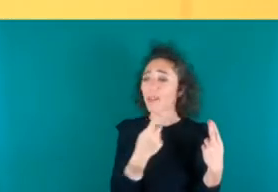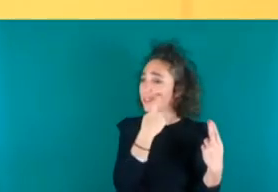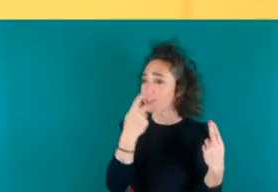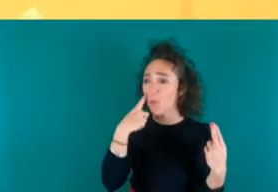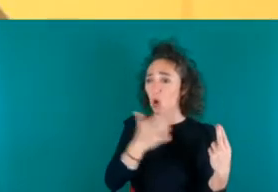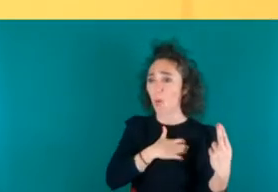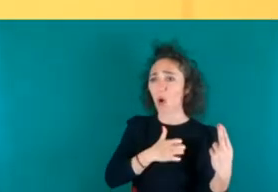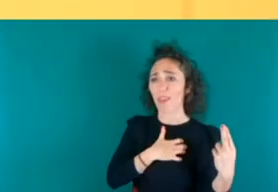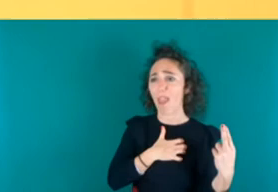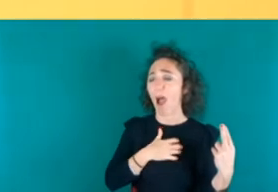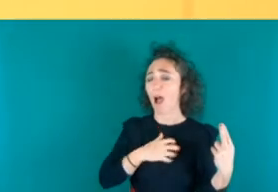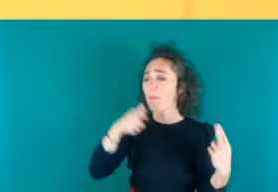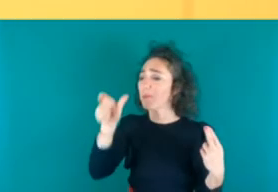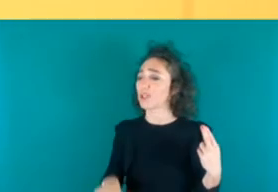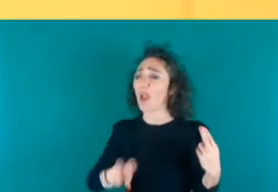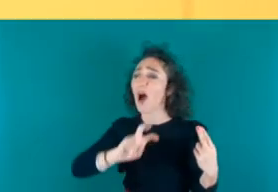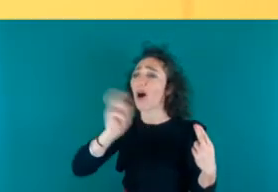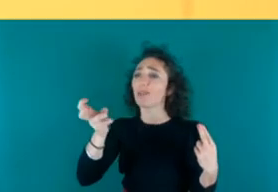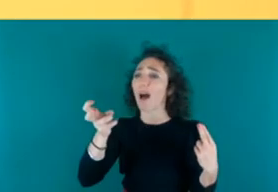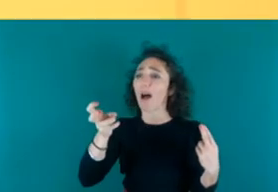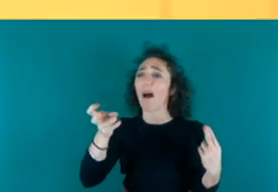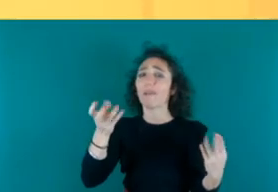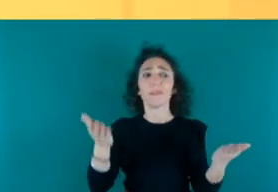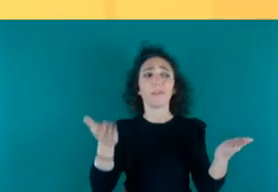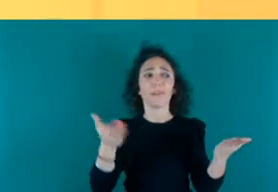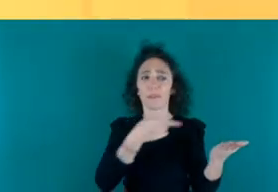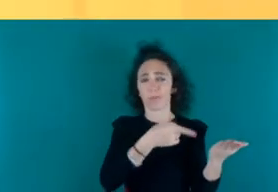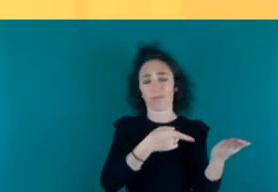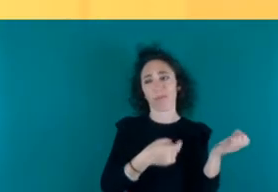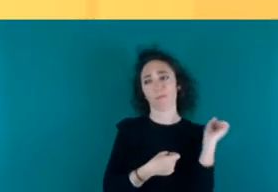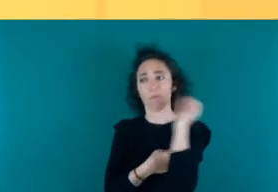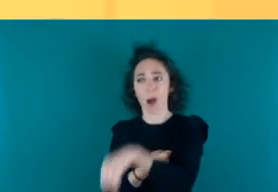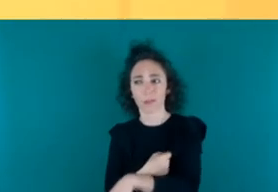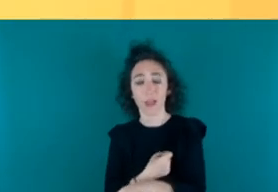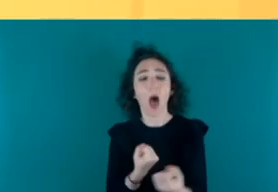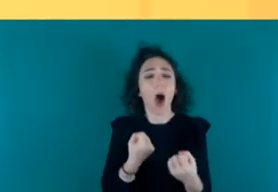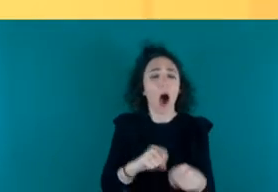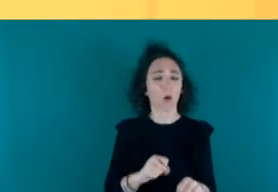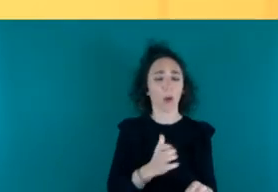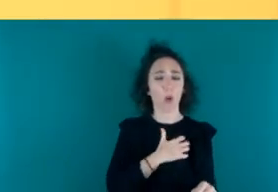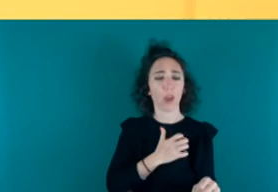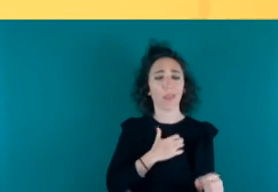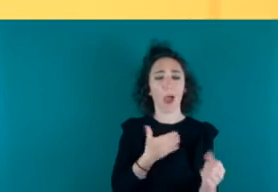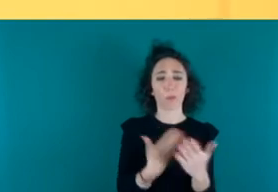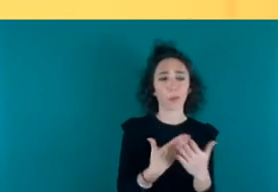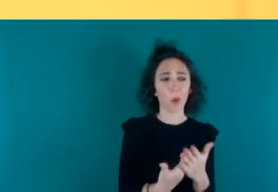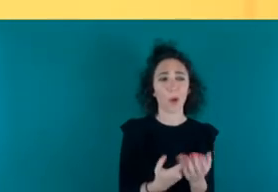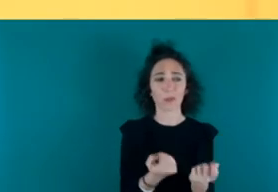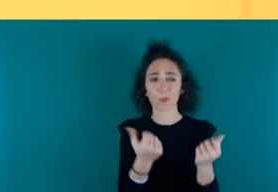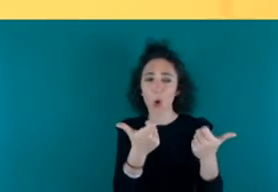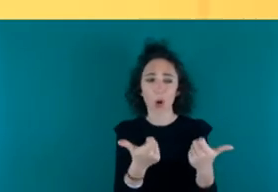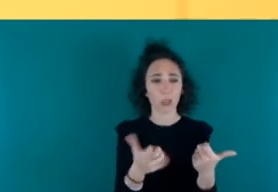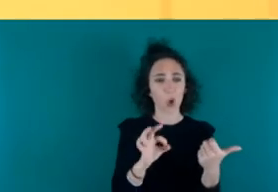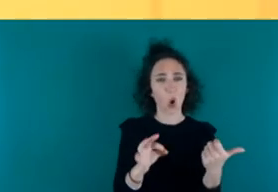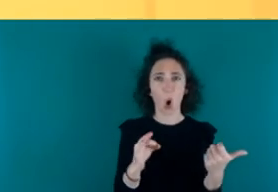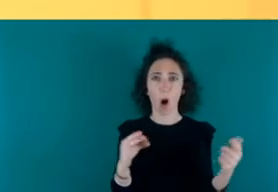que el de otra persona aunque el policía no tenga suficientes pruebas ni sea coherente su discurso ni nada su testimonio ni nada